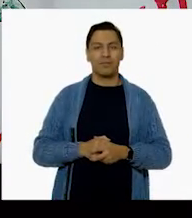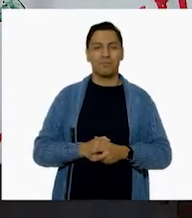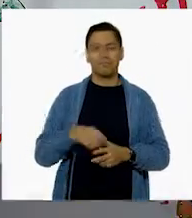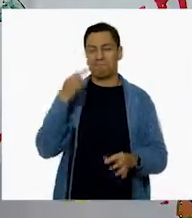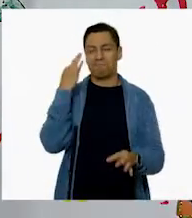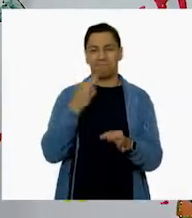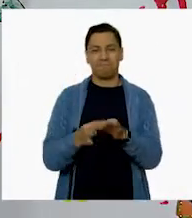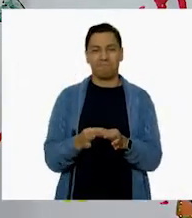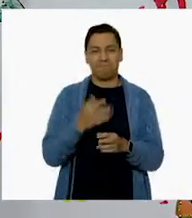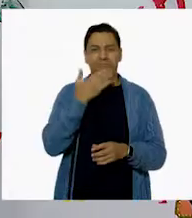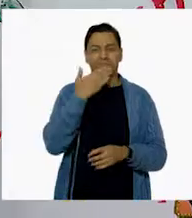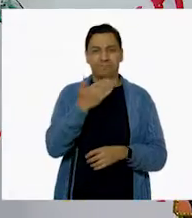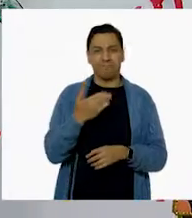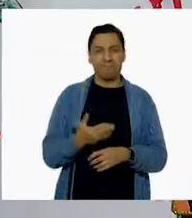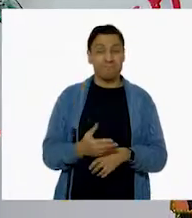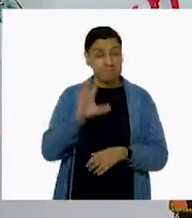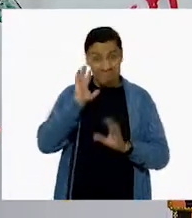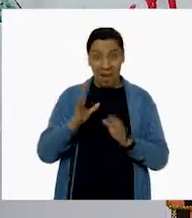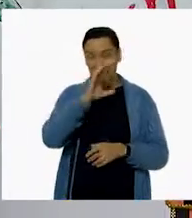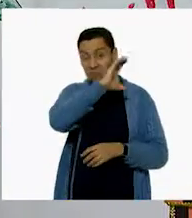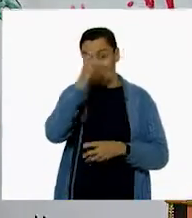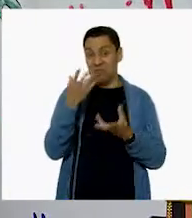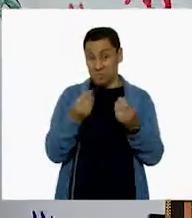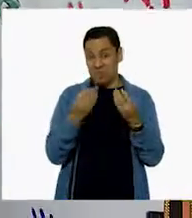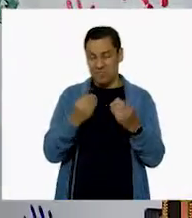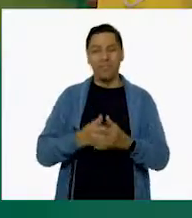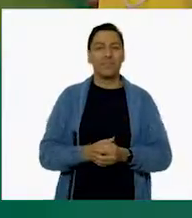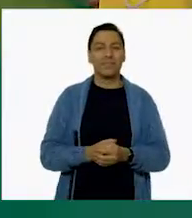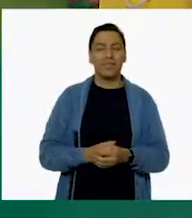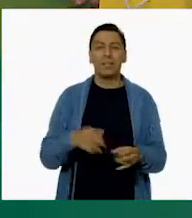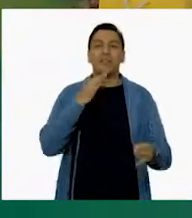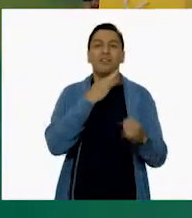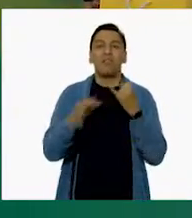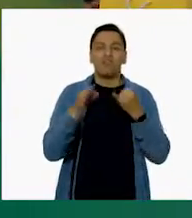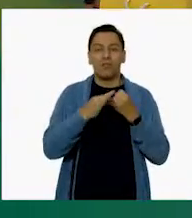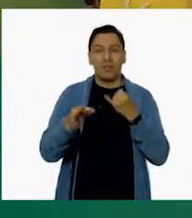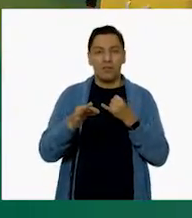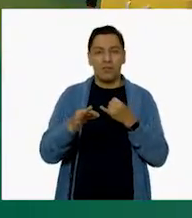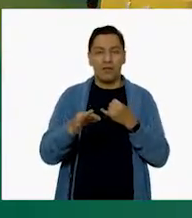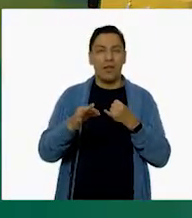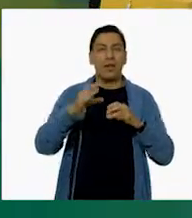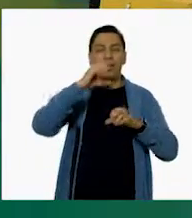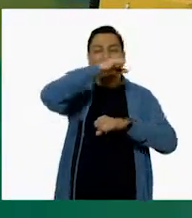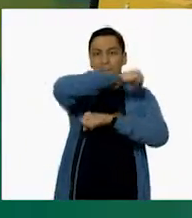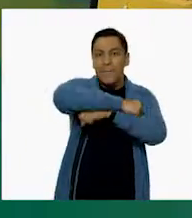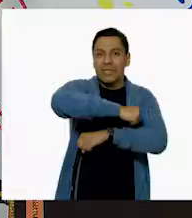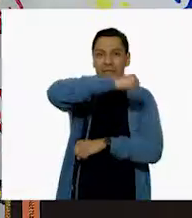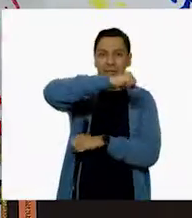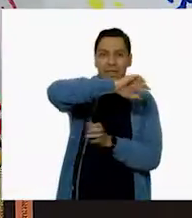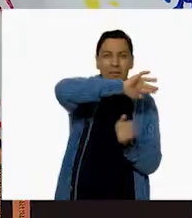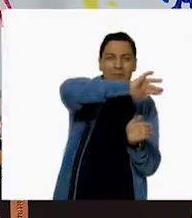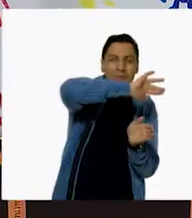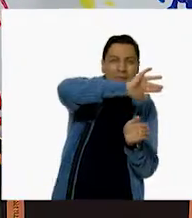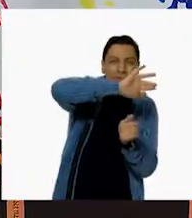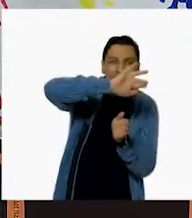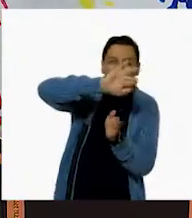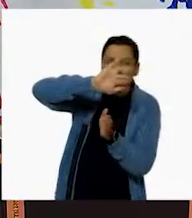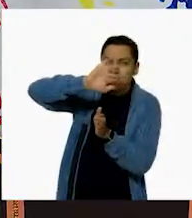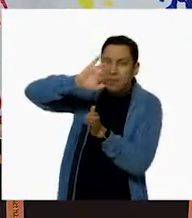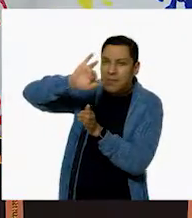Perfecto. ¿Y cuántas? Entonces, vamos a nuestra última ventana. ¿Quién estará por aquí? A ver.